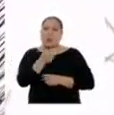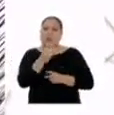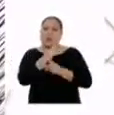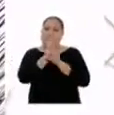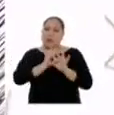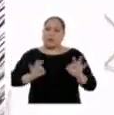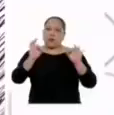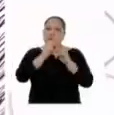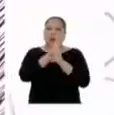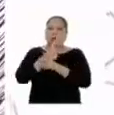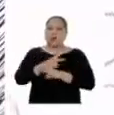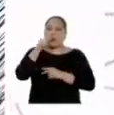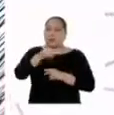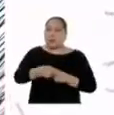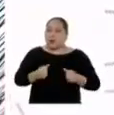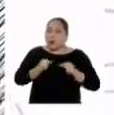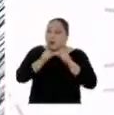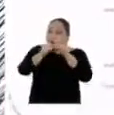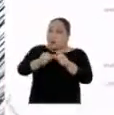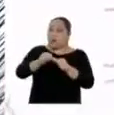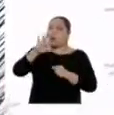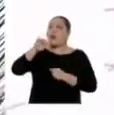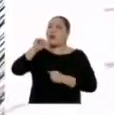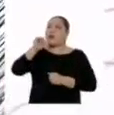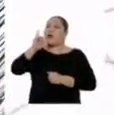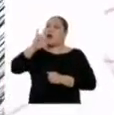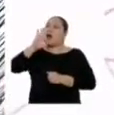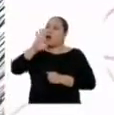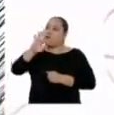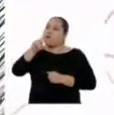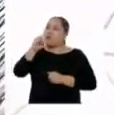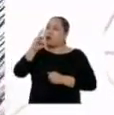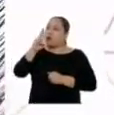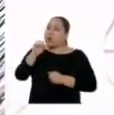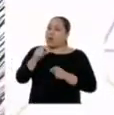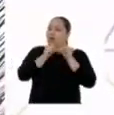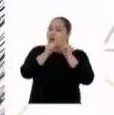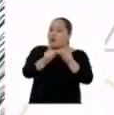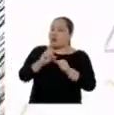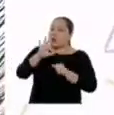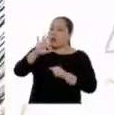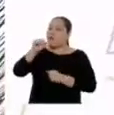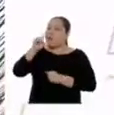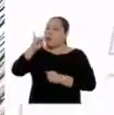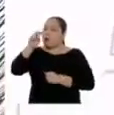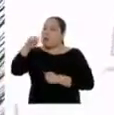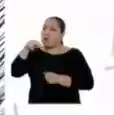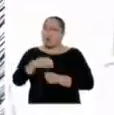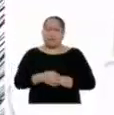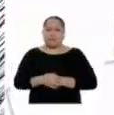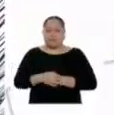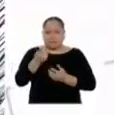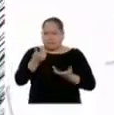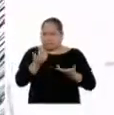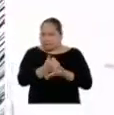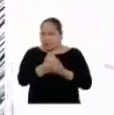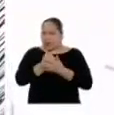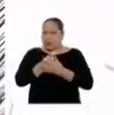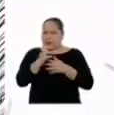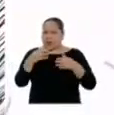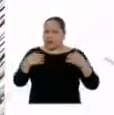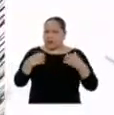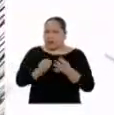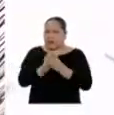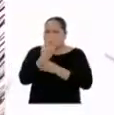conservación de flora y fauna. Además de abastecernos de oxígeno, ¿las plantas de aquí se utilizan para algo más? ¿Como el